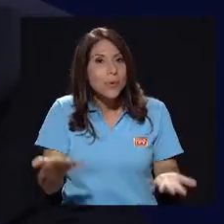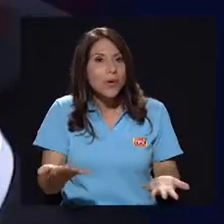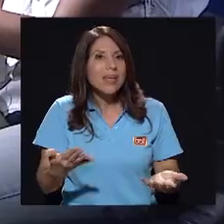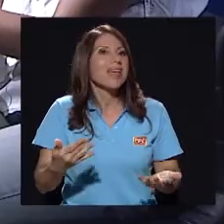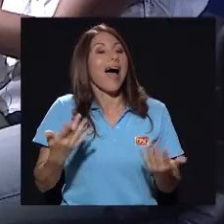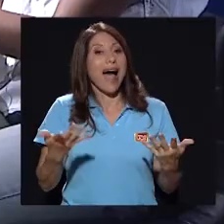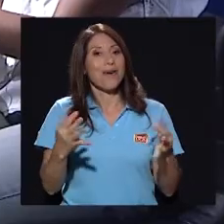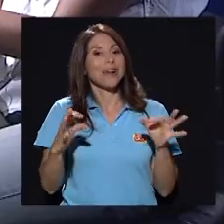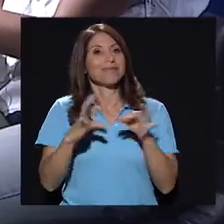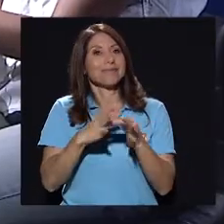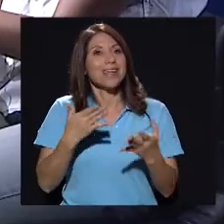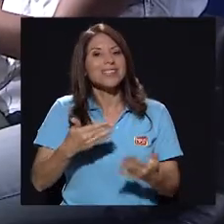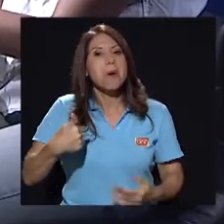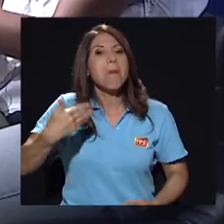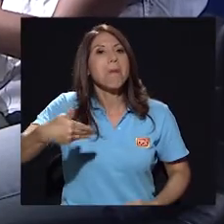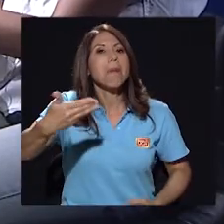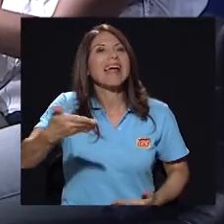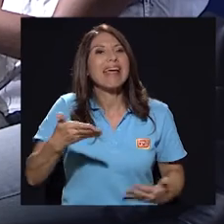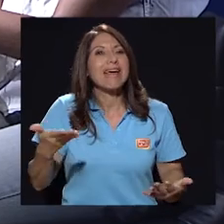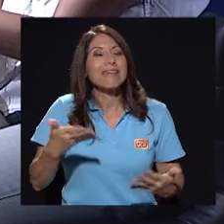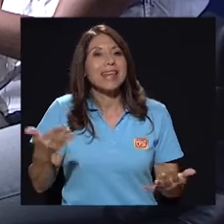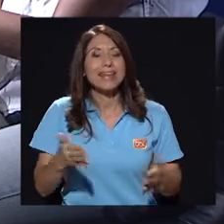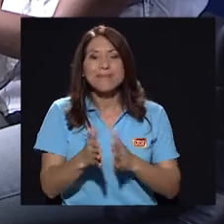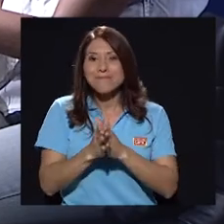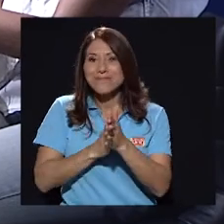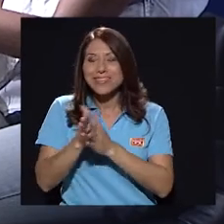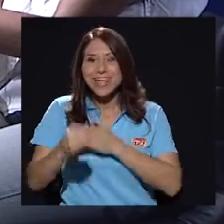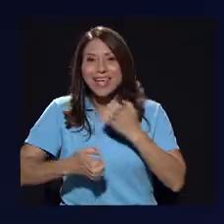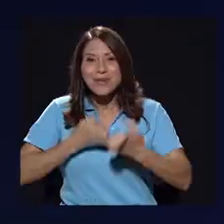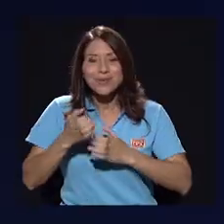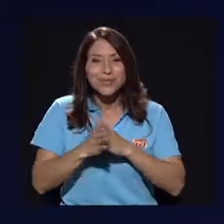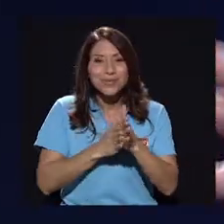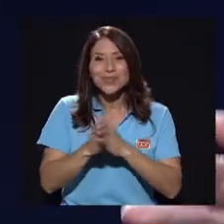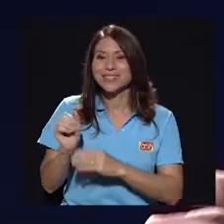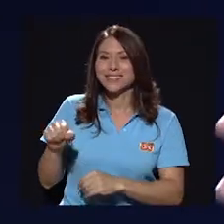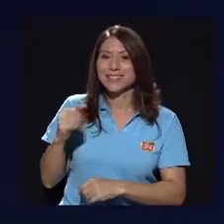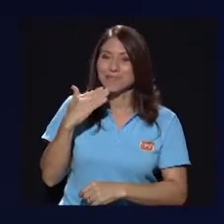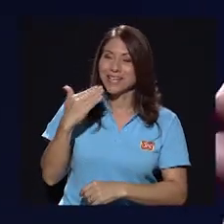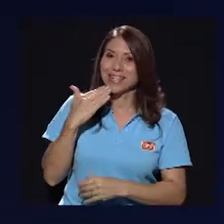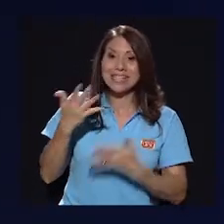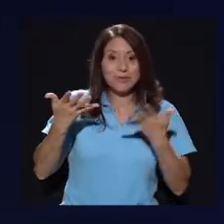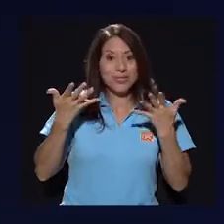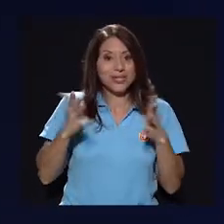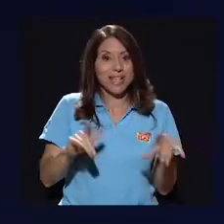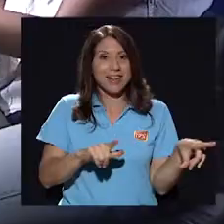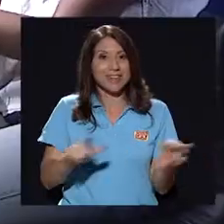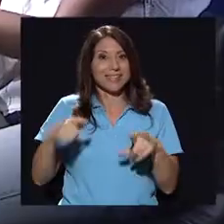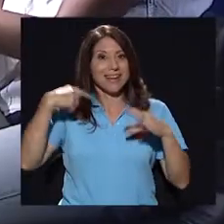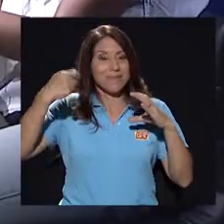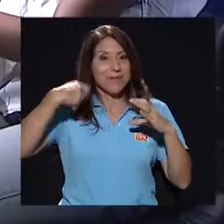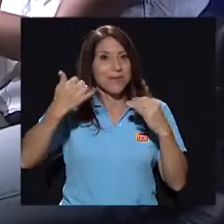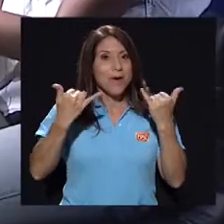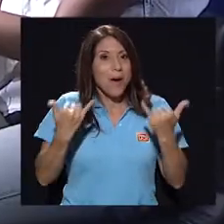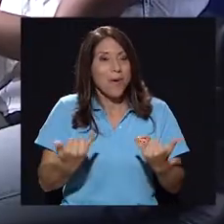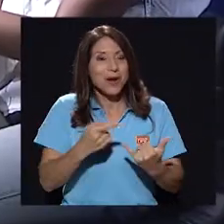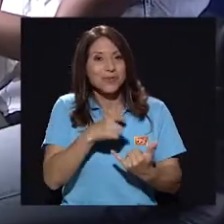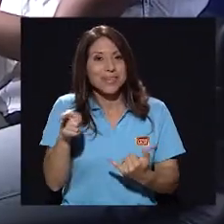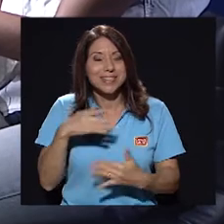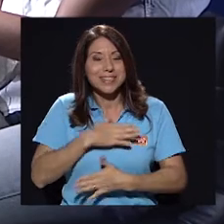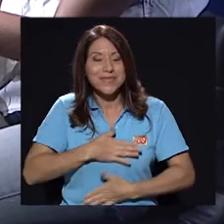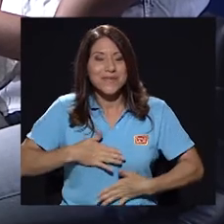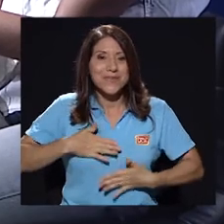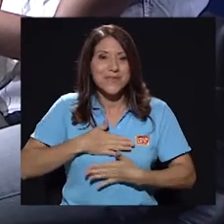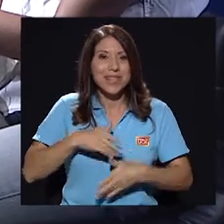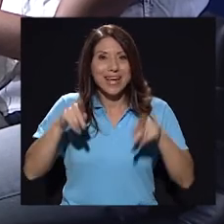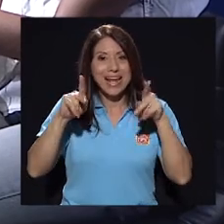de eso, que qué viene, que ya atrás hay relámpagos. qué bonito, sí, muchas gracias. cocinó, ¿verdad? Ahora ustedes disfrutan de